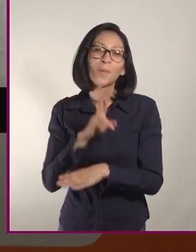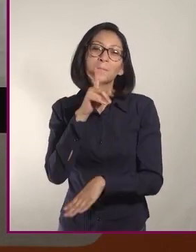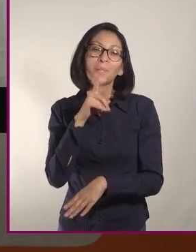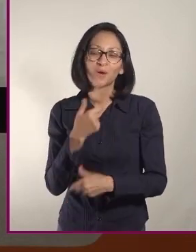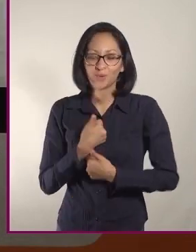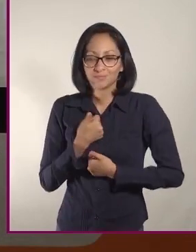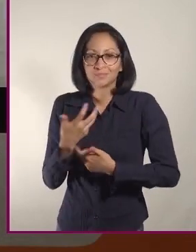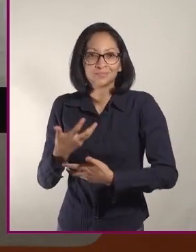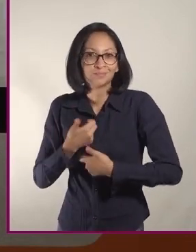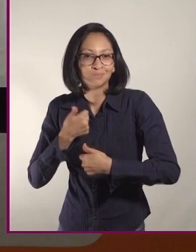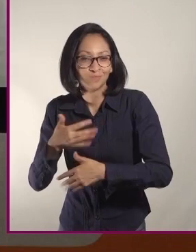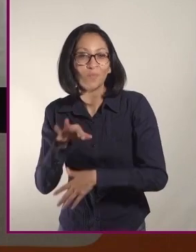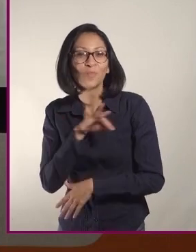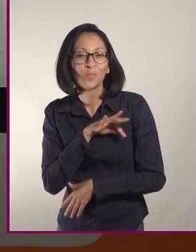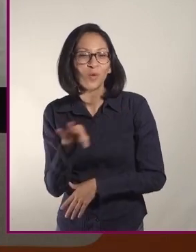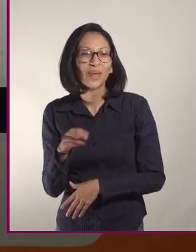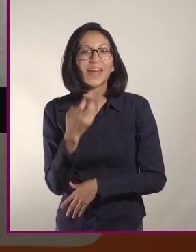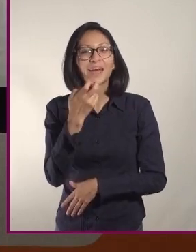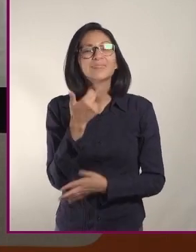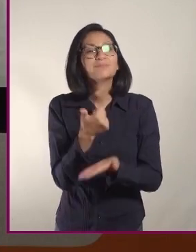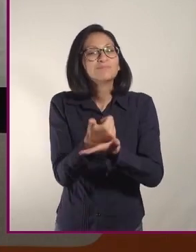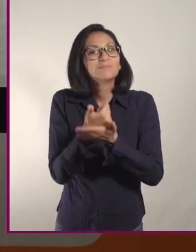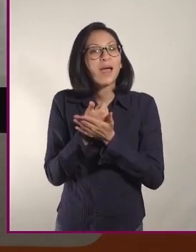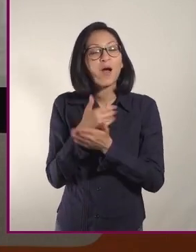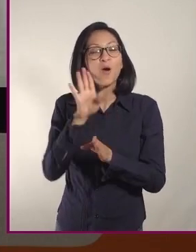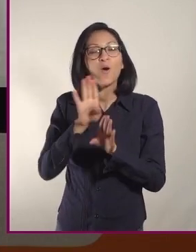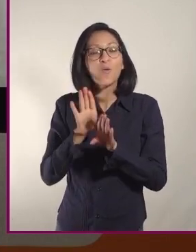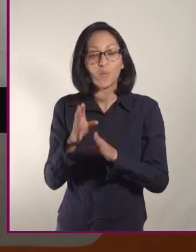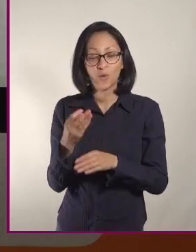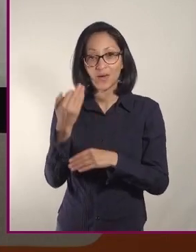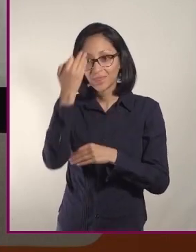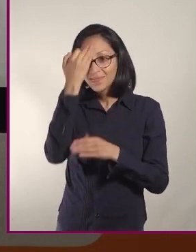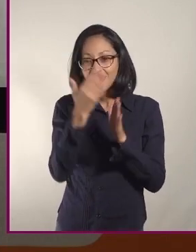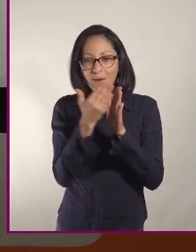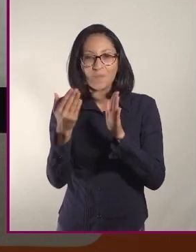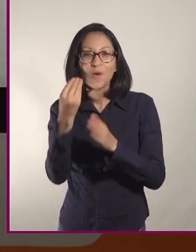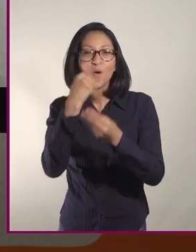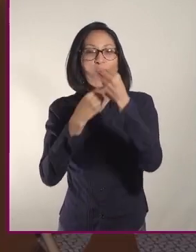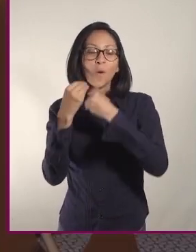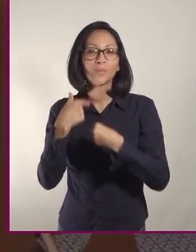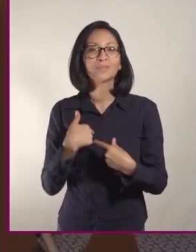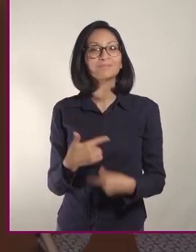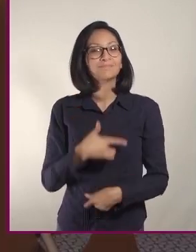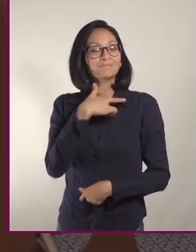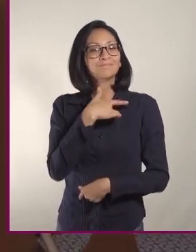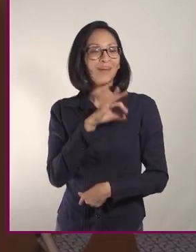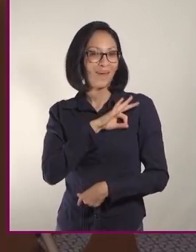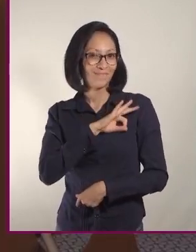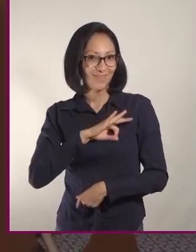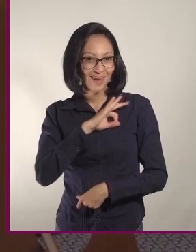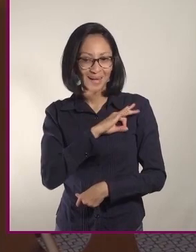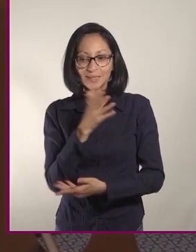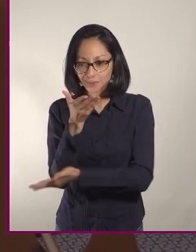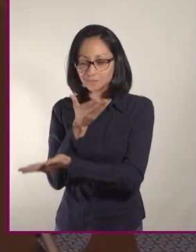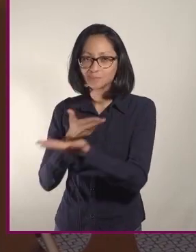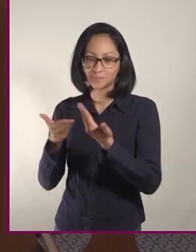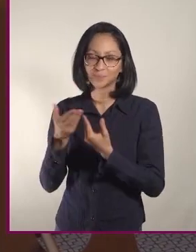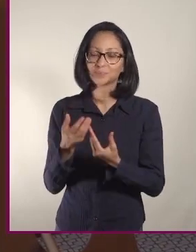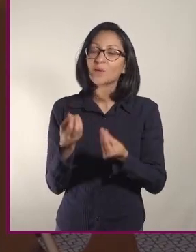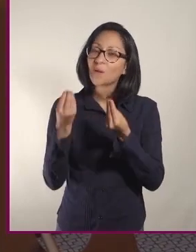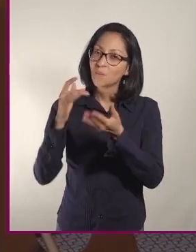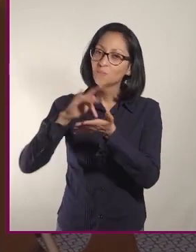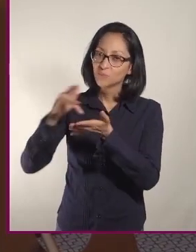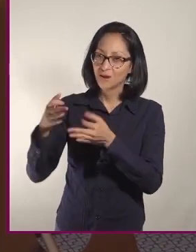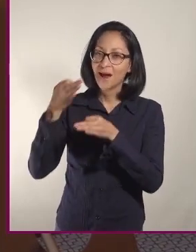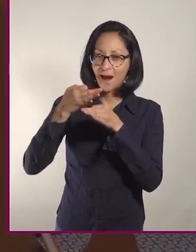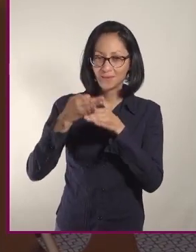tus problemas. Digamos que es un momento de felicidad en el día. Jimena, pues muchas gracias. Vamos a